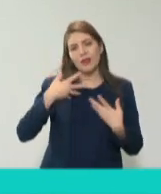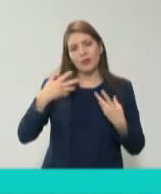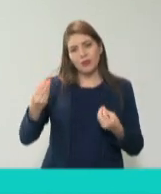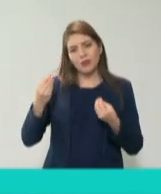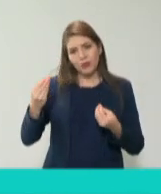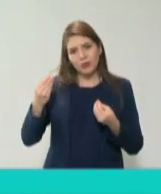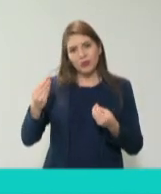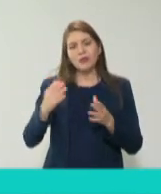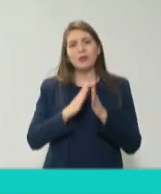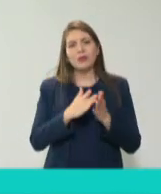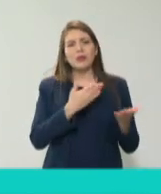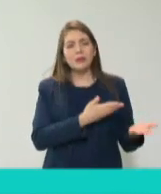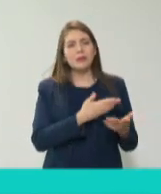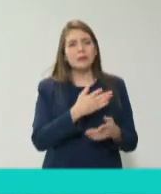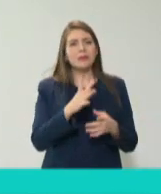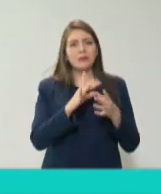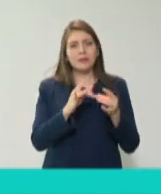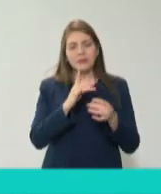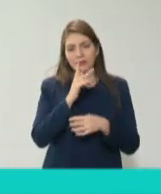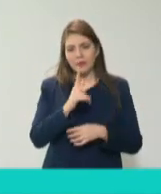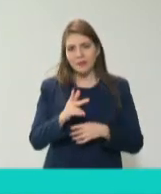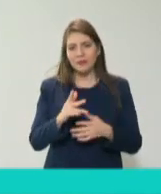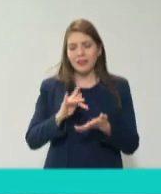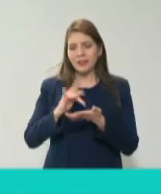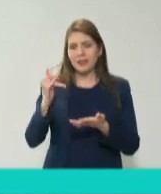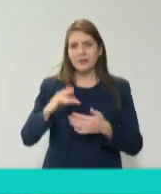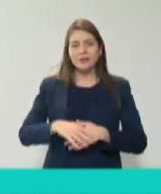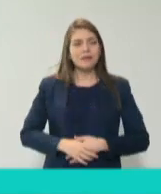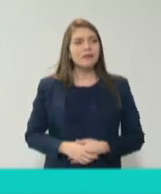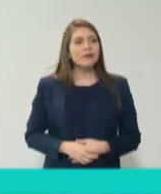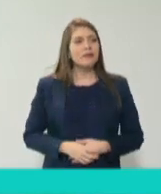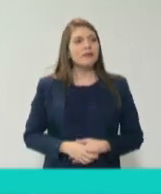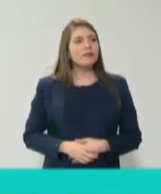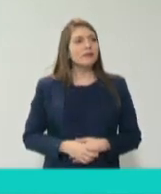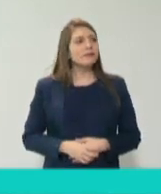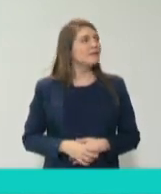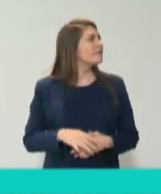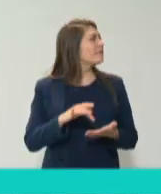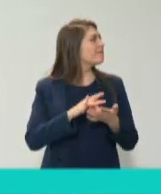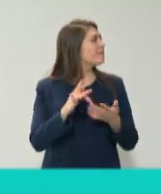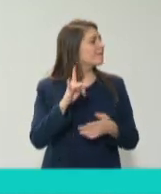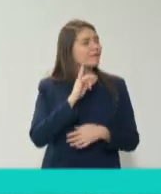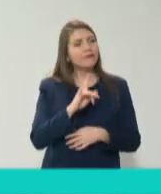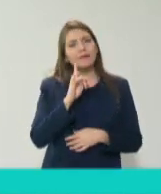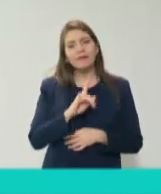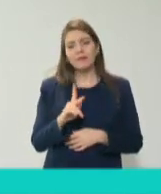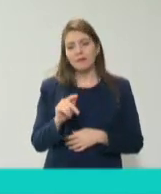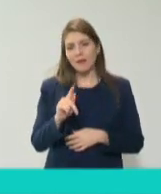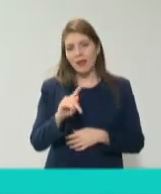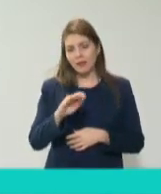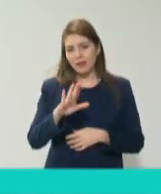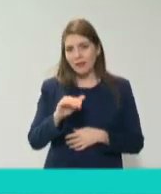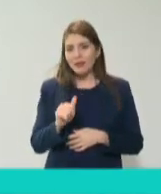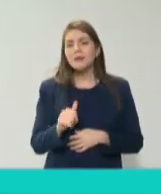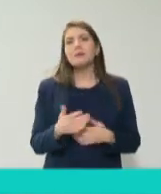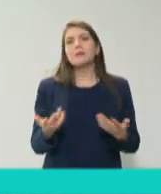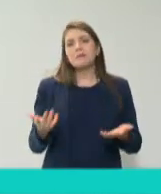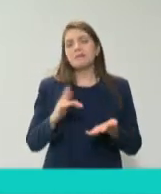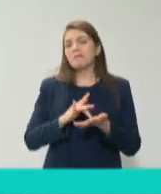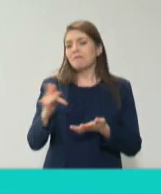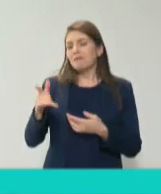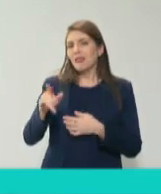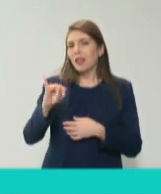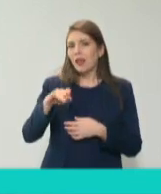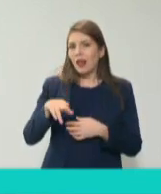nos dé un mensaje, por favor. Muchas gracias. Muchas gracias, Patricia. Voy a ser muy breve. Felicitad al INAI porque cada